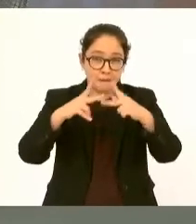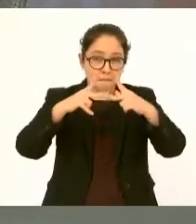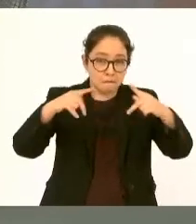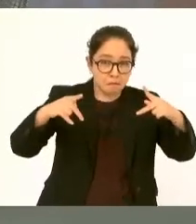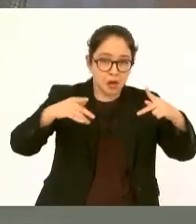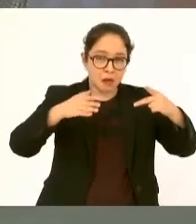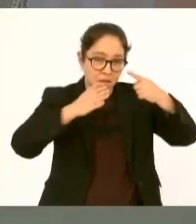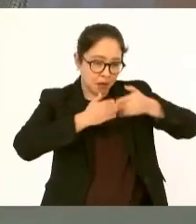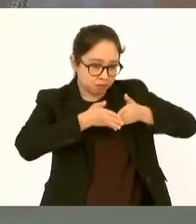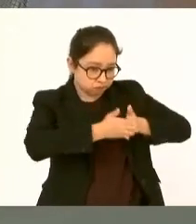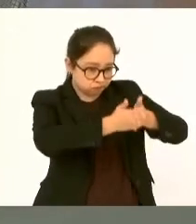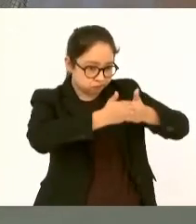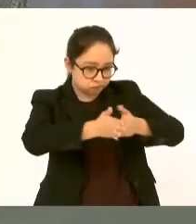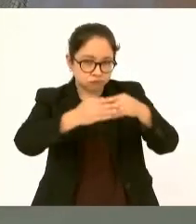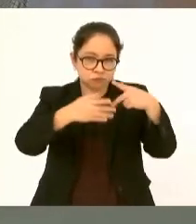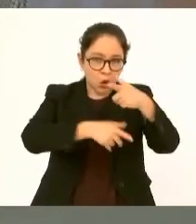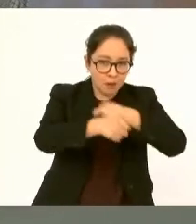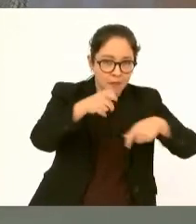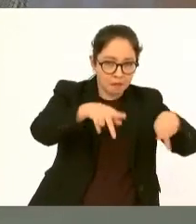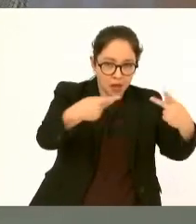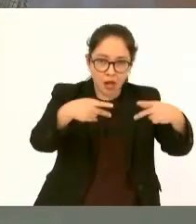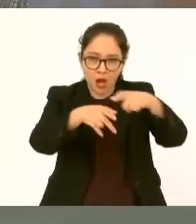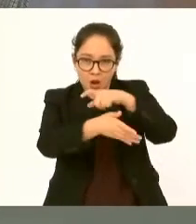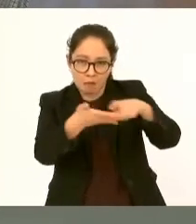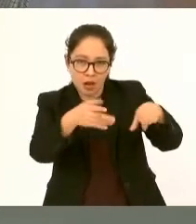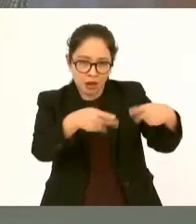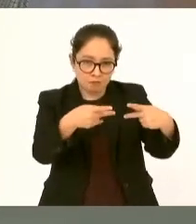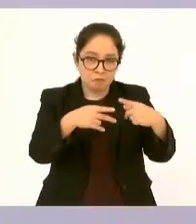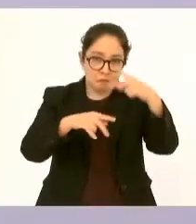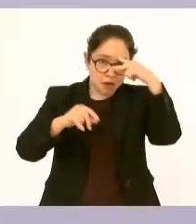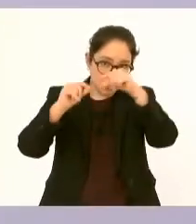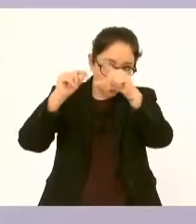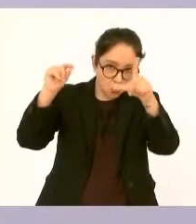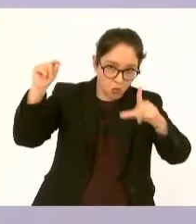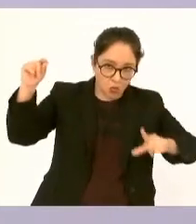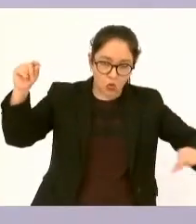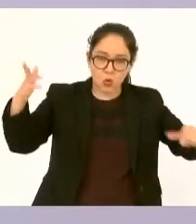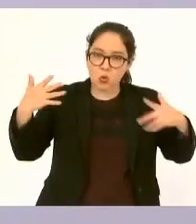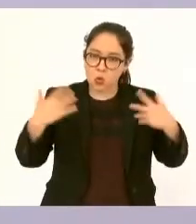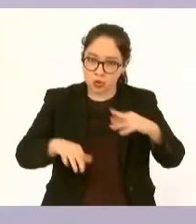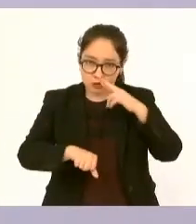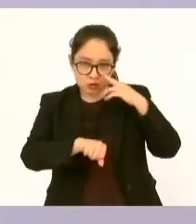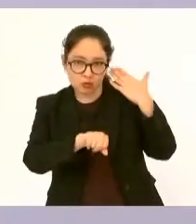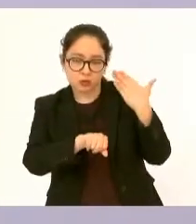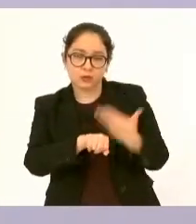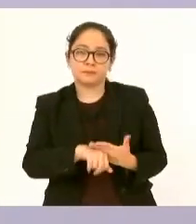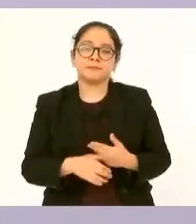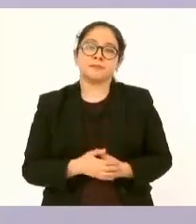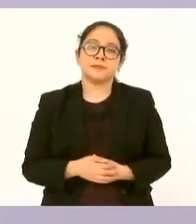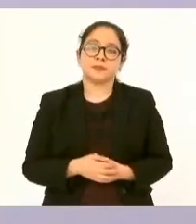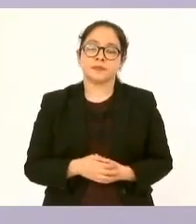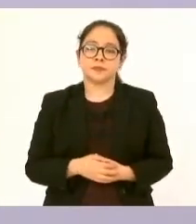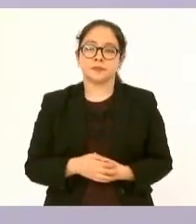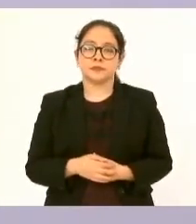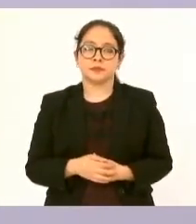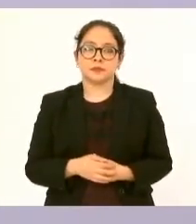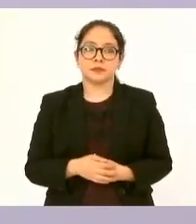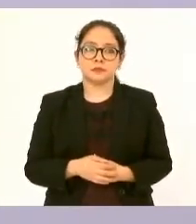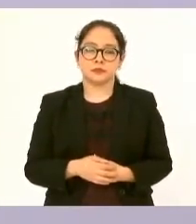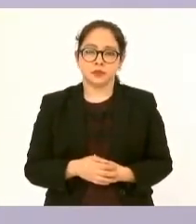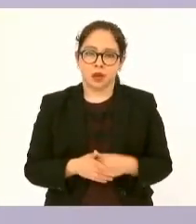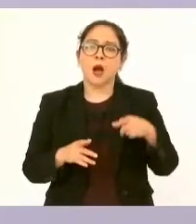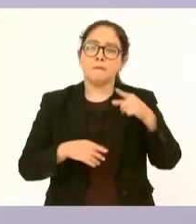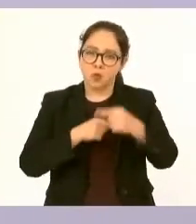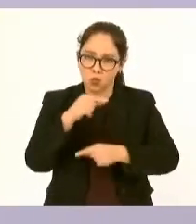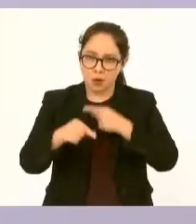país vamos a poner orden en el manejo de los